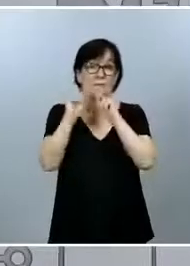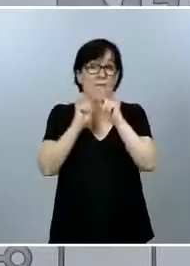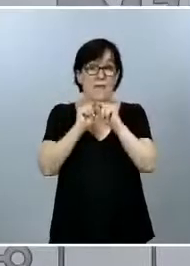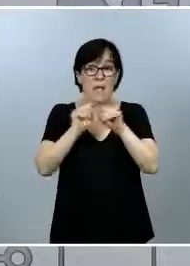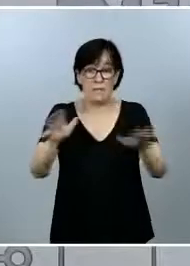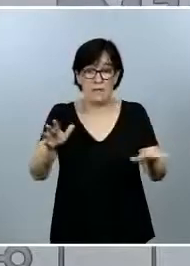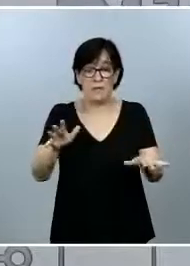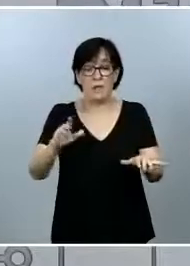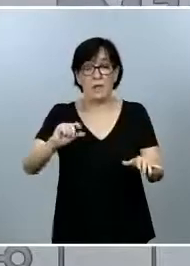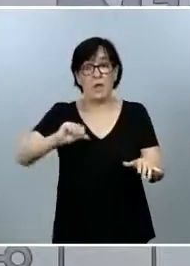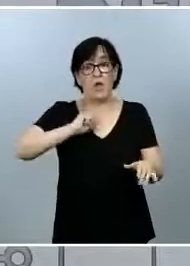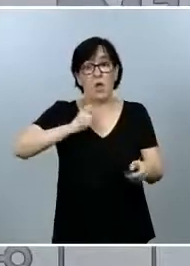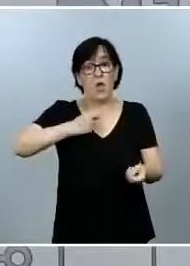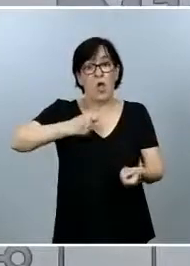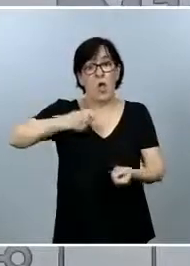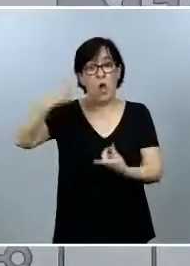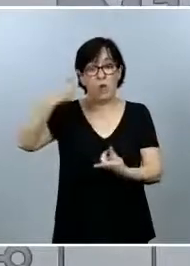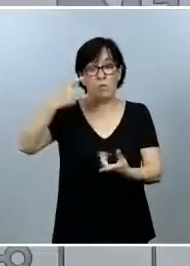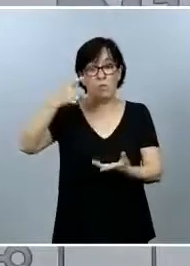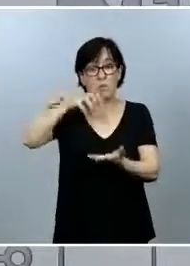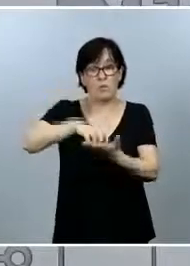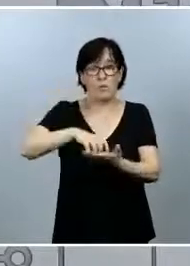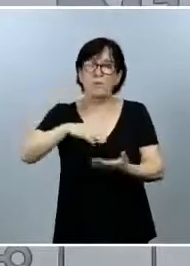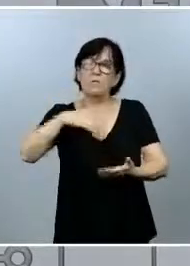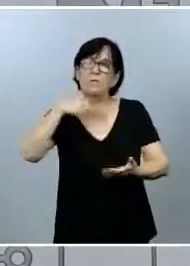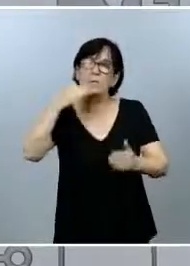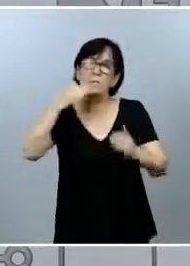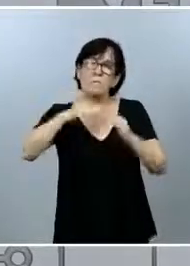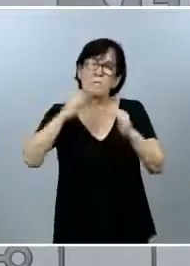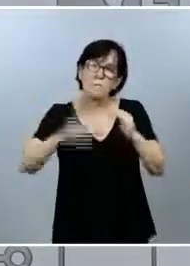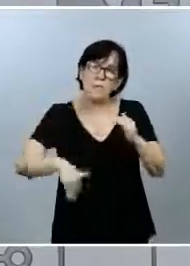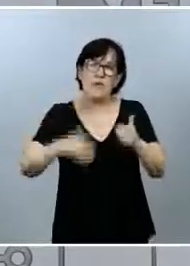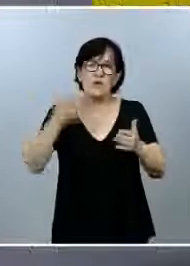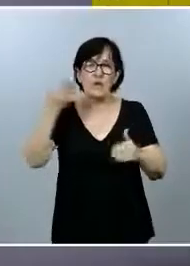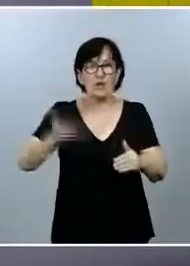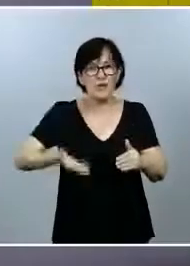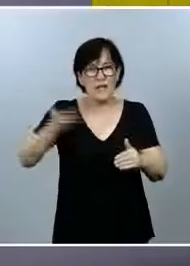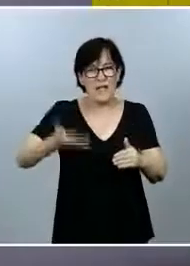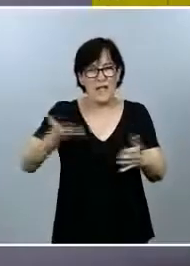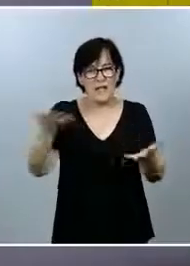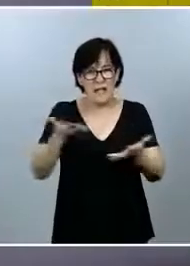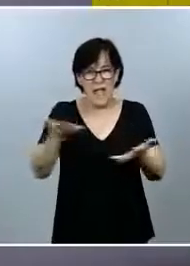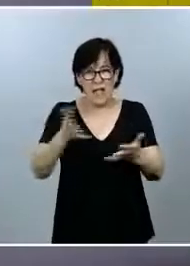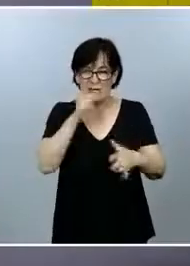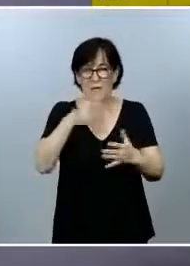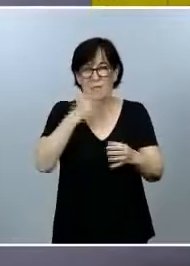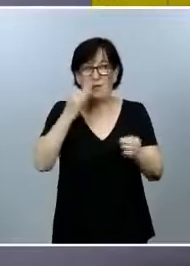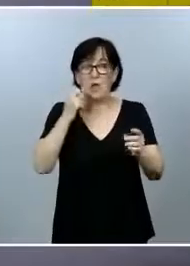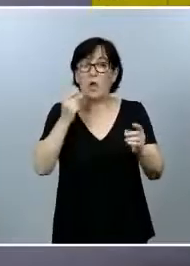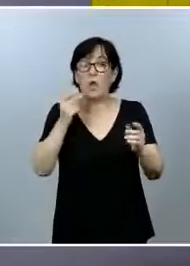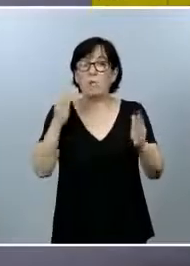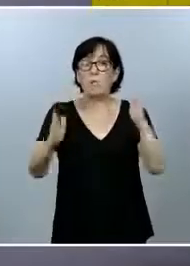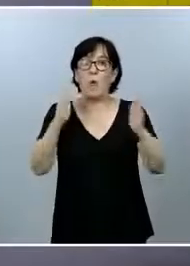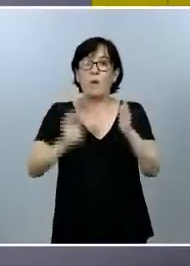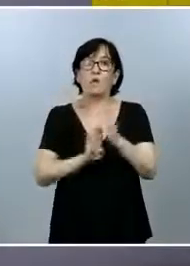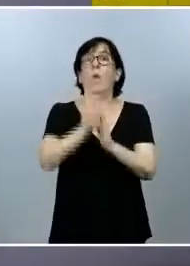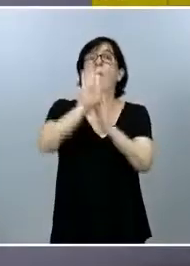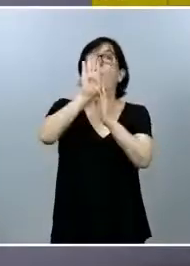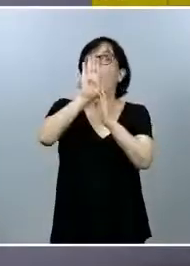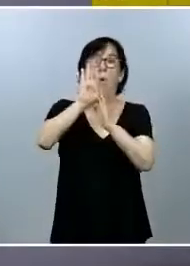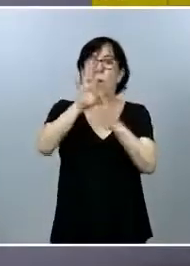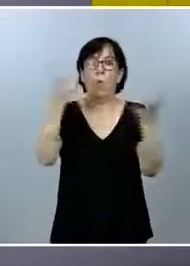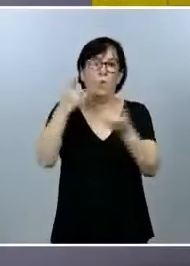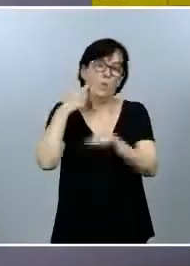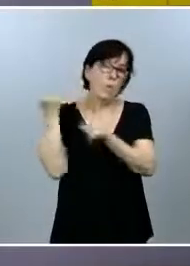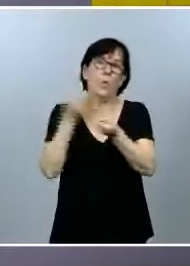se hospitalizan casos algo menos graves de los que se hospitalizaban en el momento álgido, en el que los casos que no requerían sí o